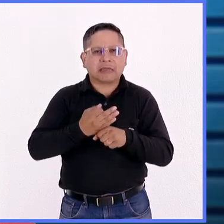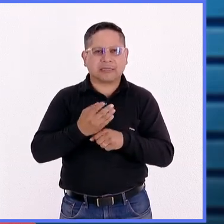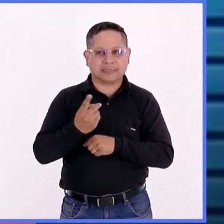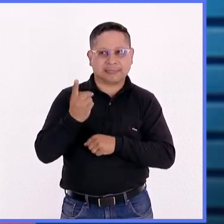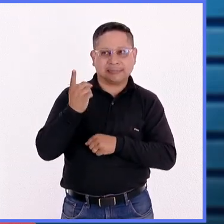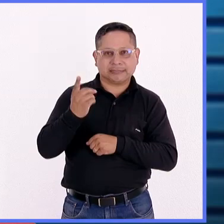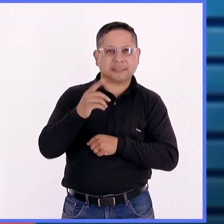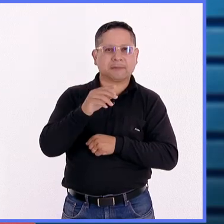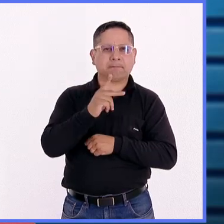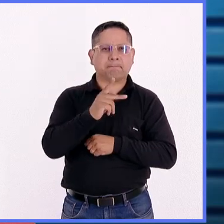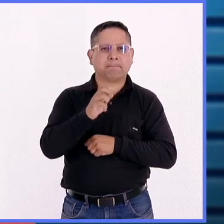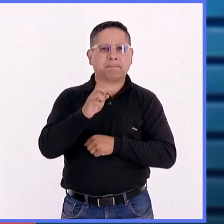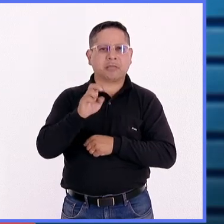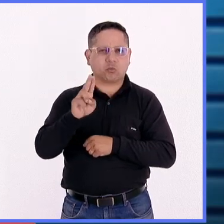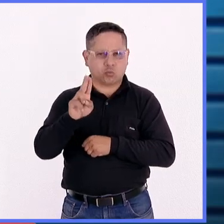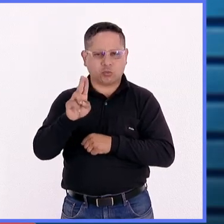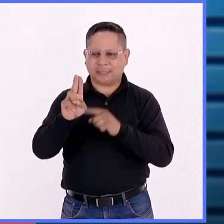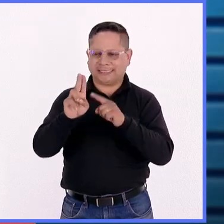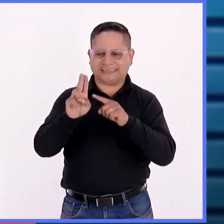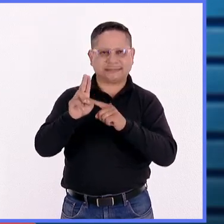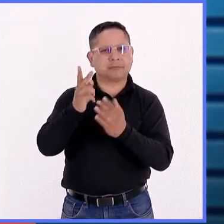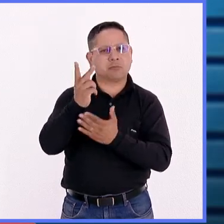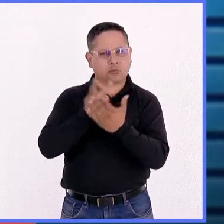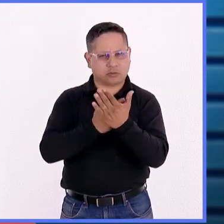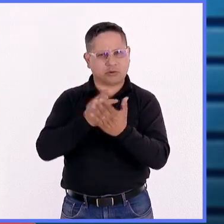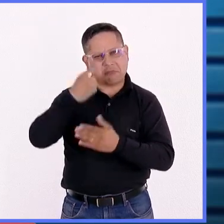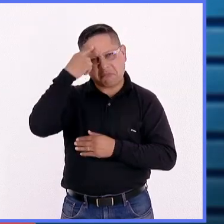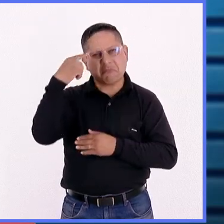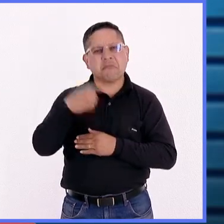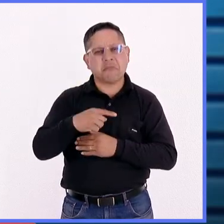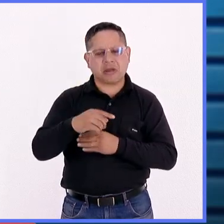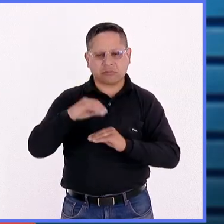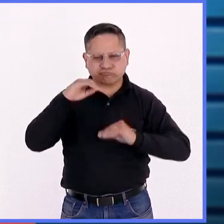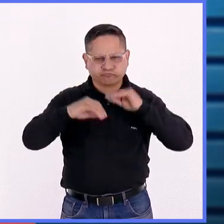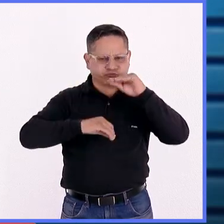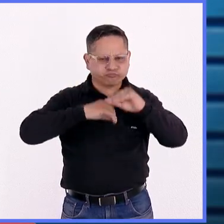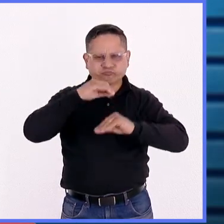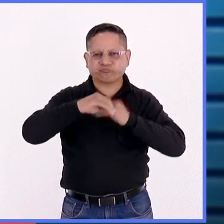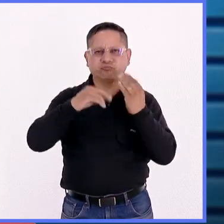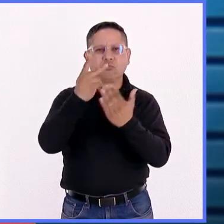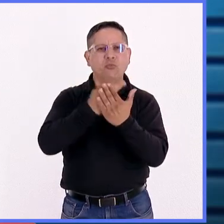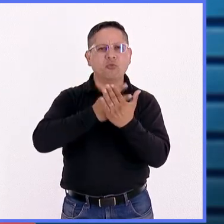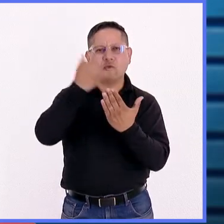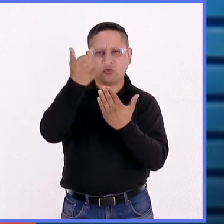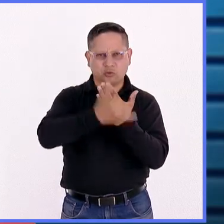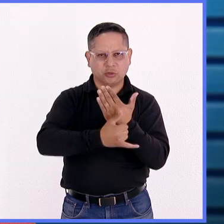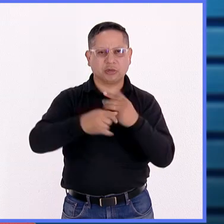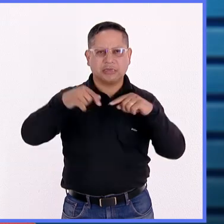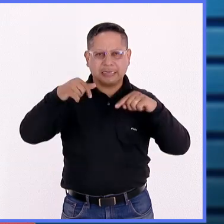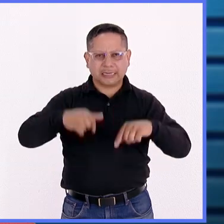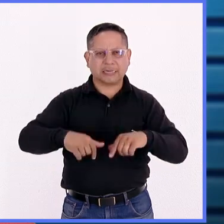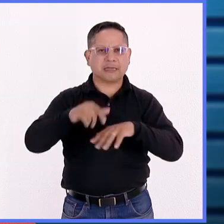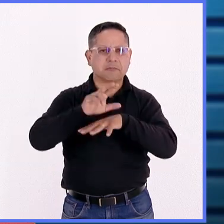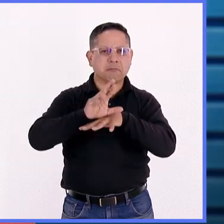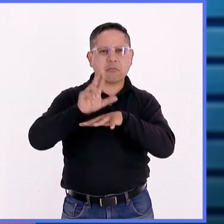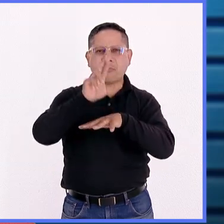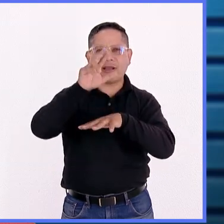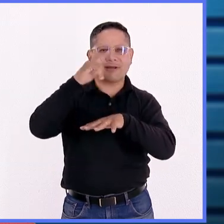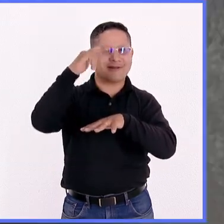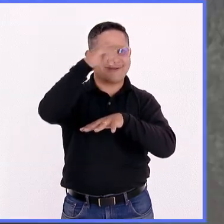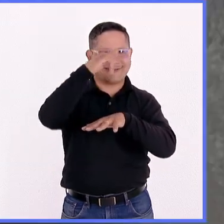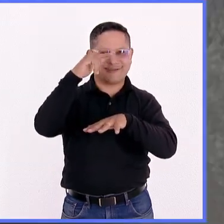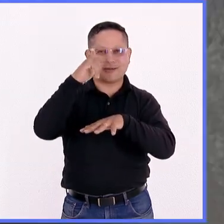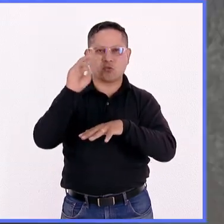través del PEU. ¿Qué es y cómo es que se integra este proyecto al programa de la Espacial Universitario?